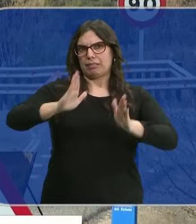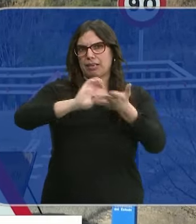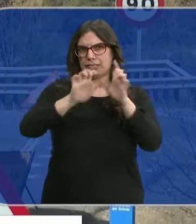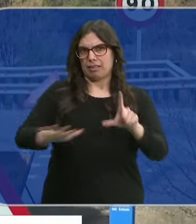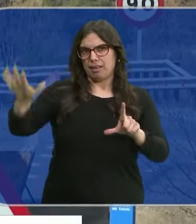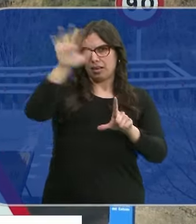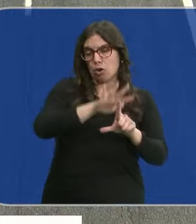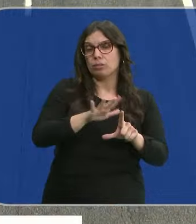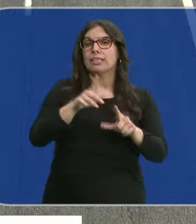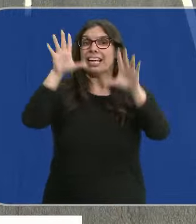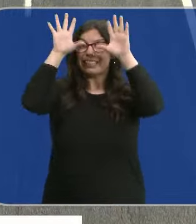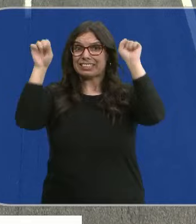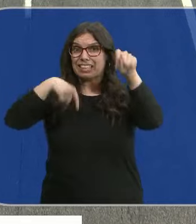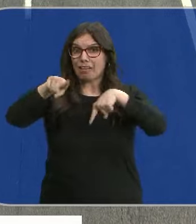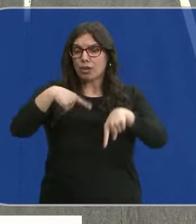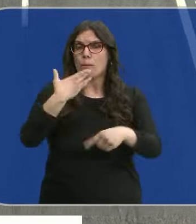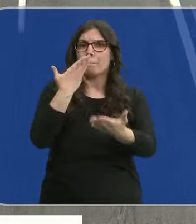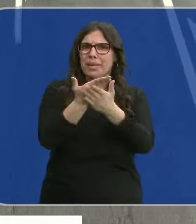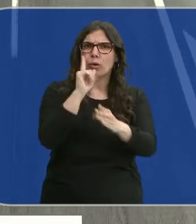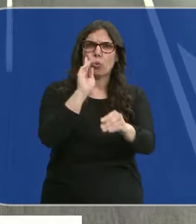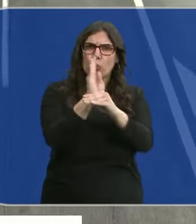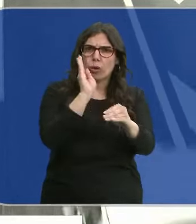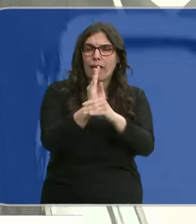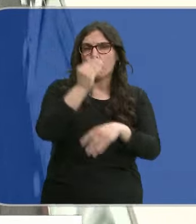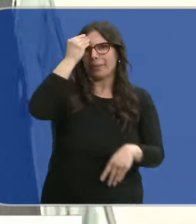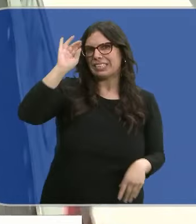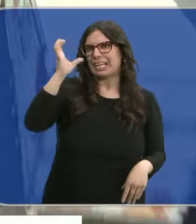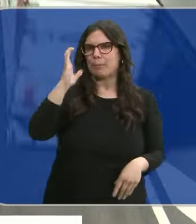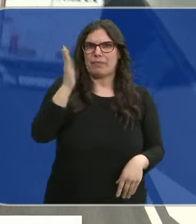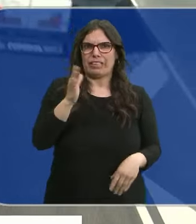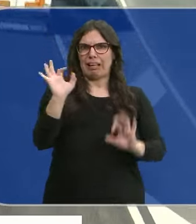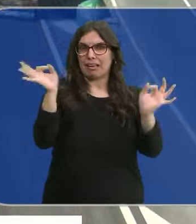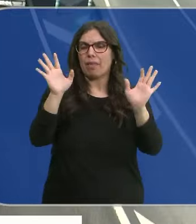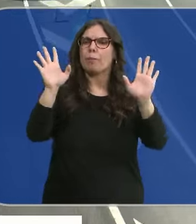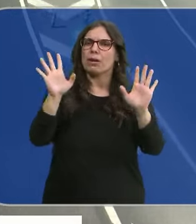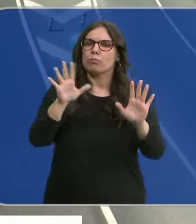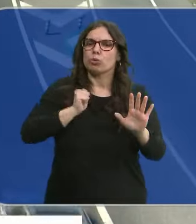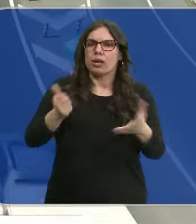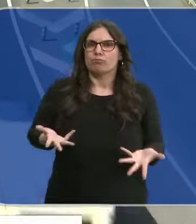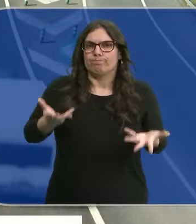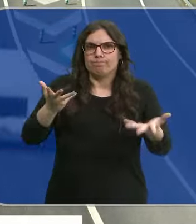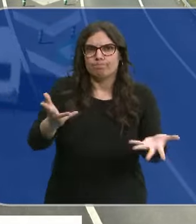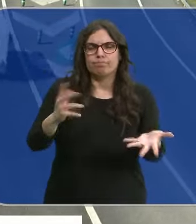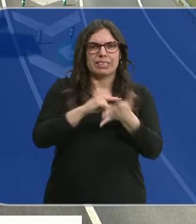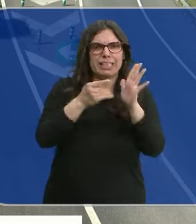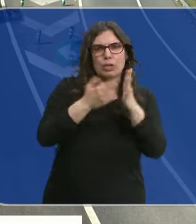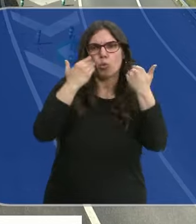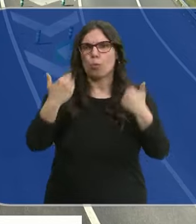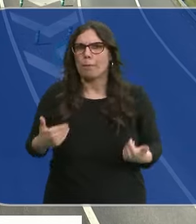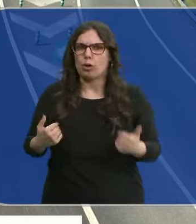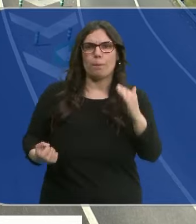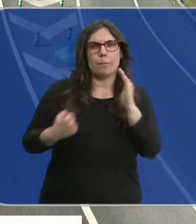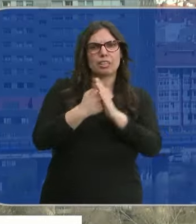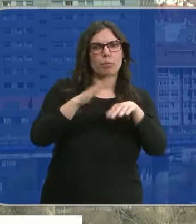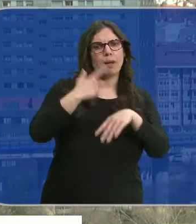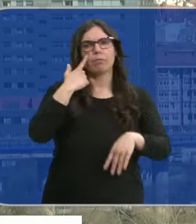Tráfico pide mucha precaución, no se esperan condiciones climatológicas adversas, pero se han puesto todos los medios técnicos y humanos para velar por